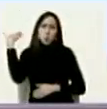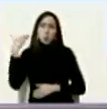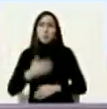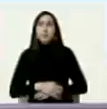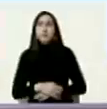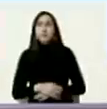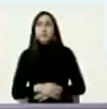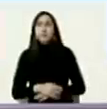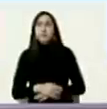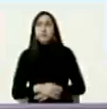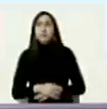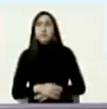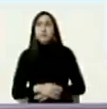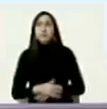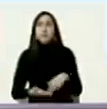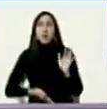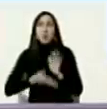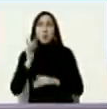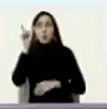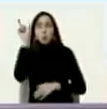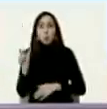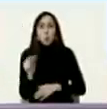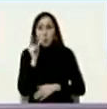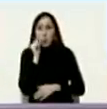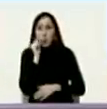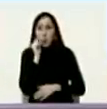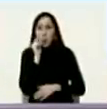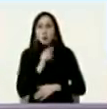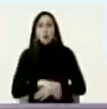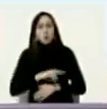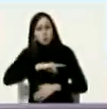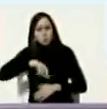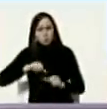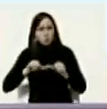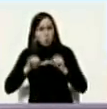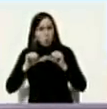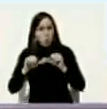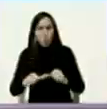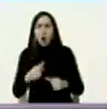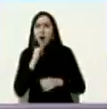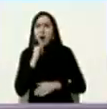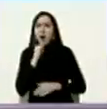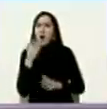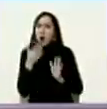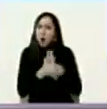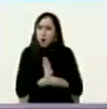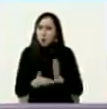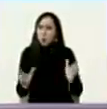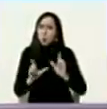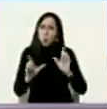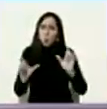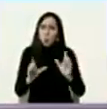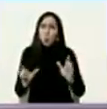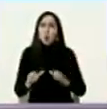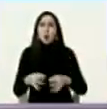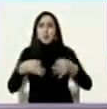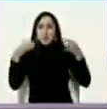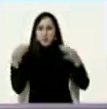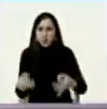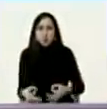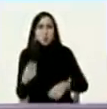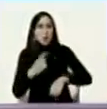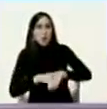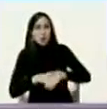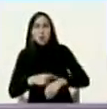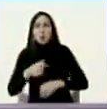y la huida de Saigón nosotros seguimos estas noticias en vivo y directo en tiempo real el